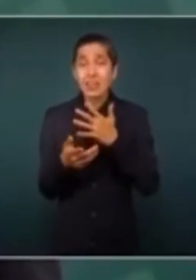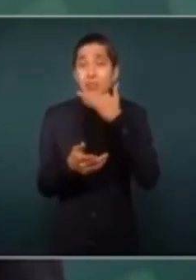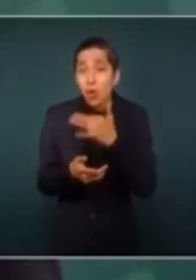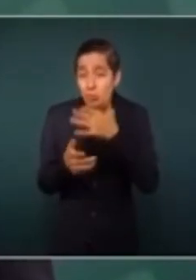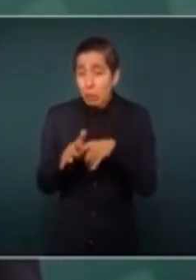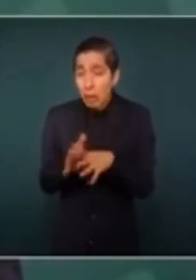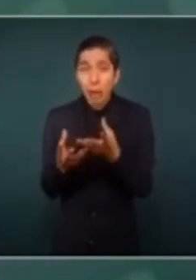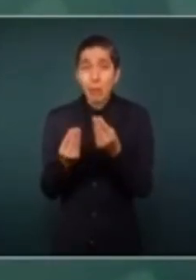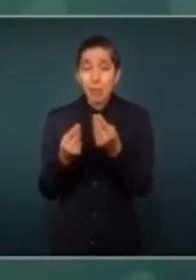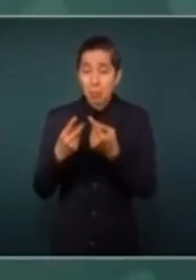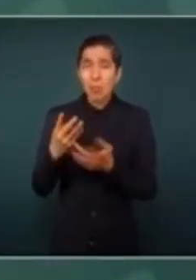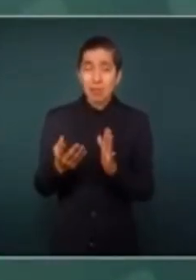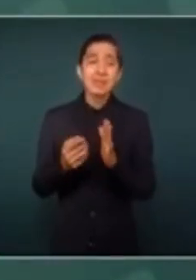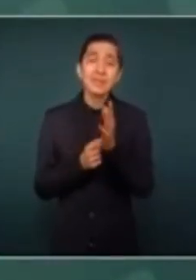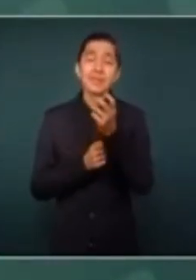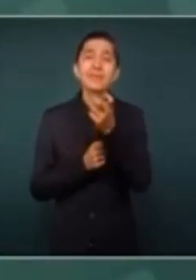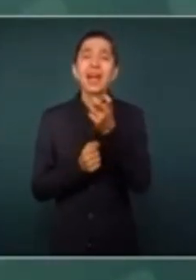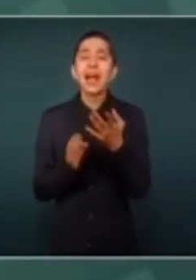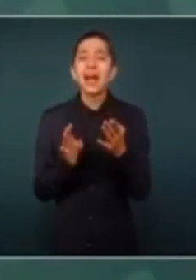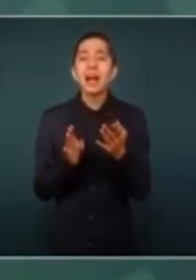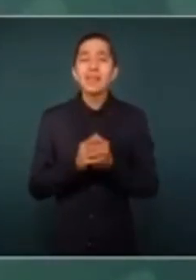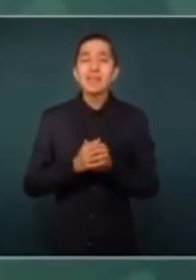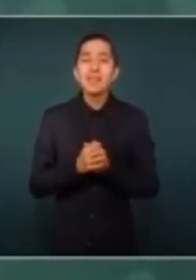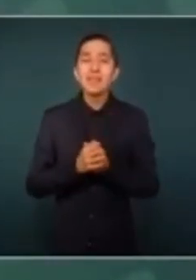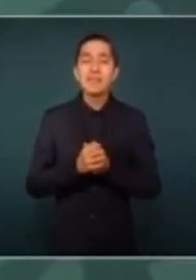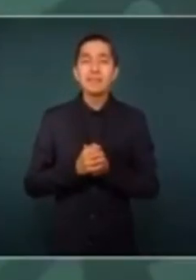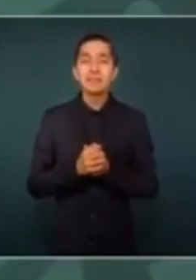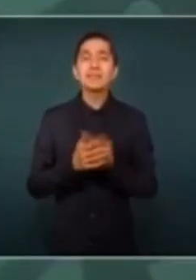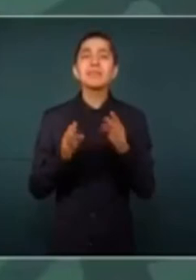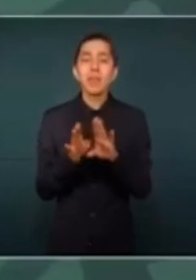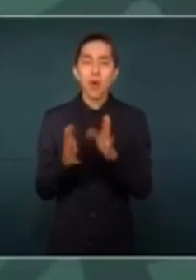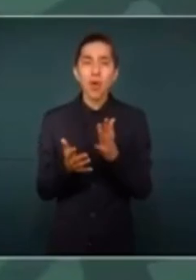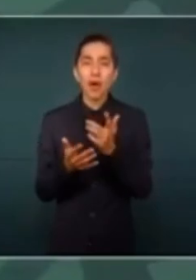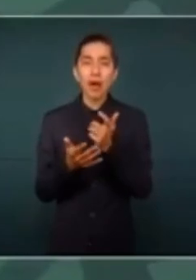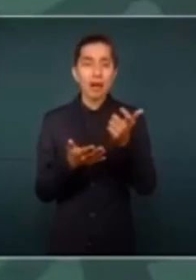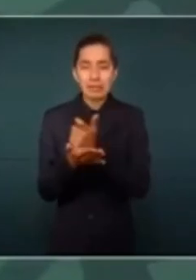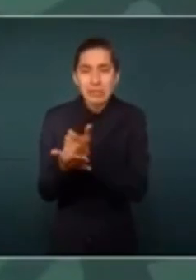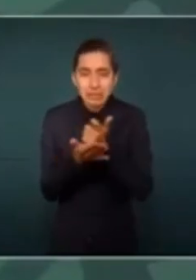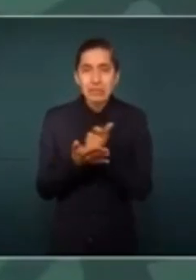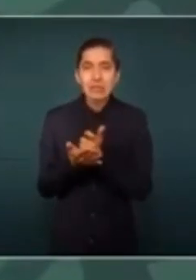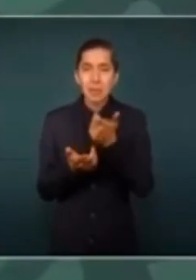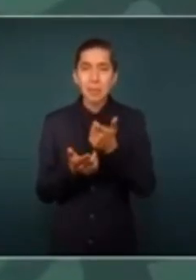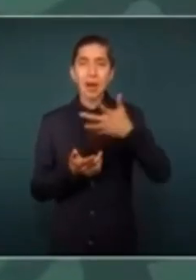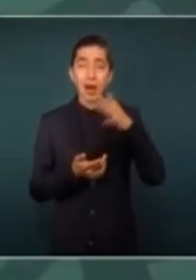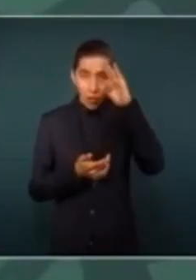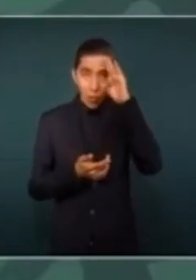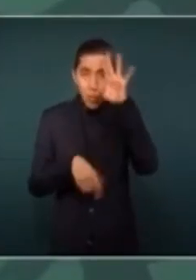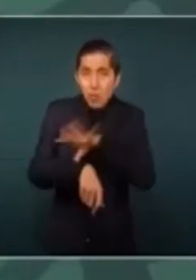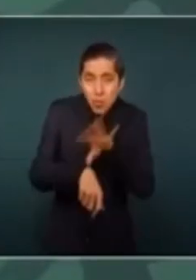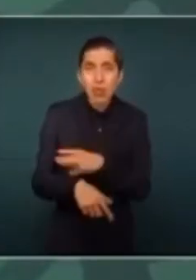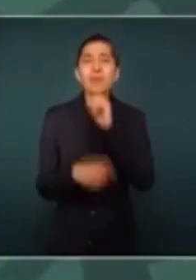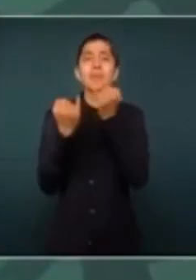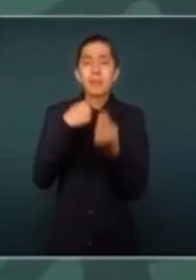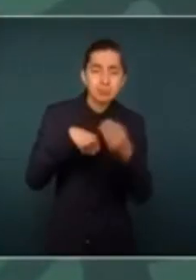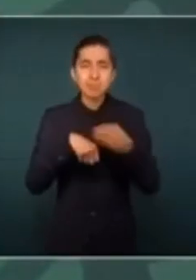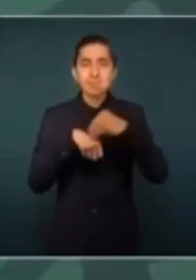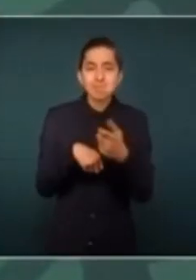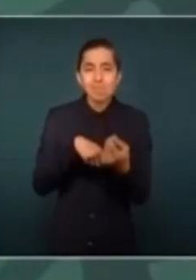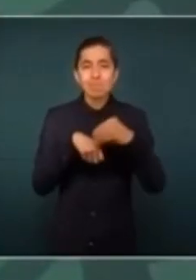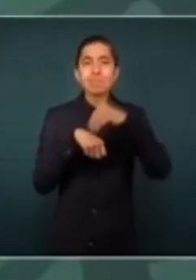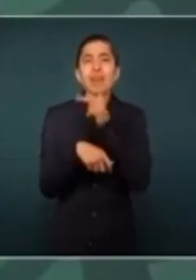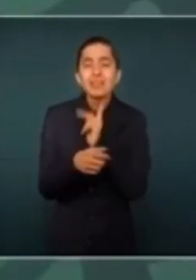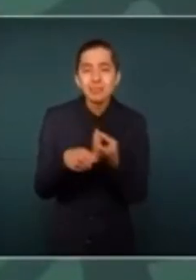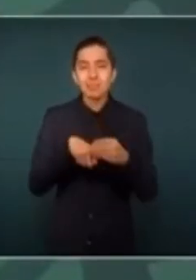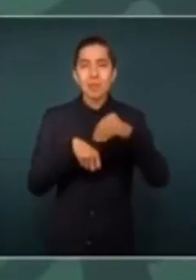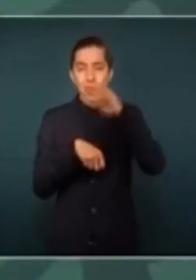sostenía en el cobro de tarifas elevadas en energía eléctrica, el aumento constante en los precios de